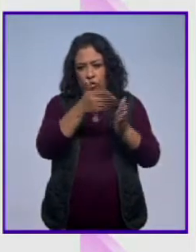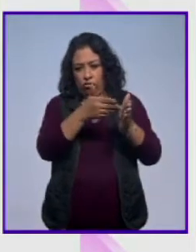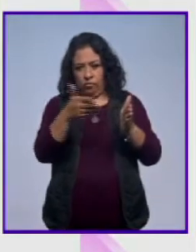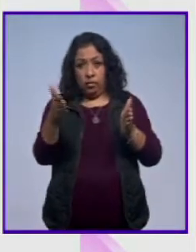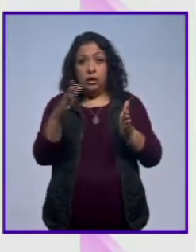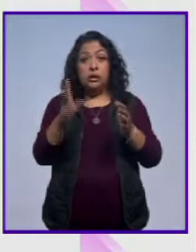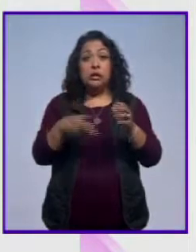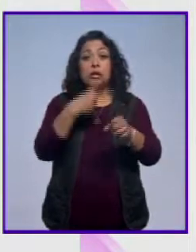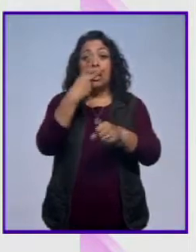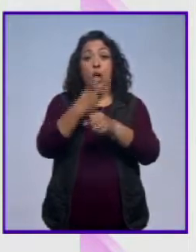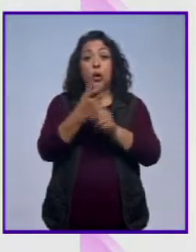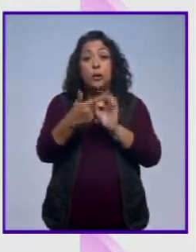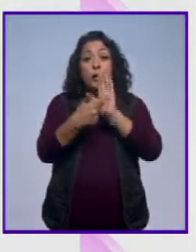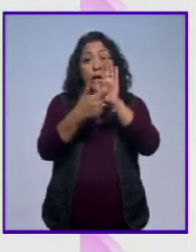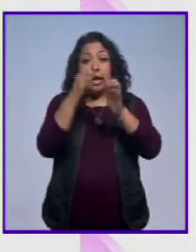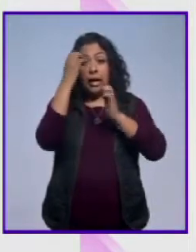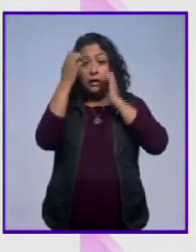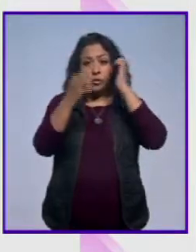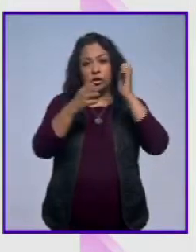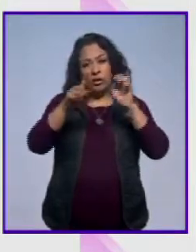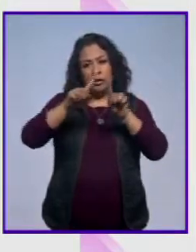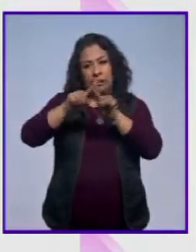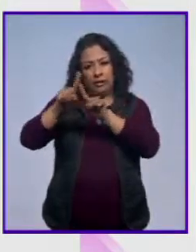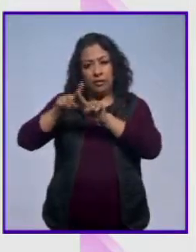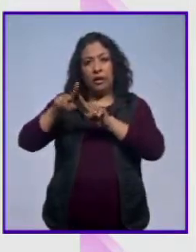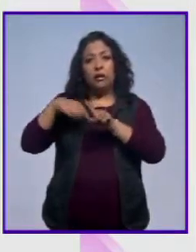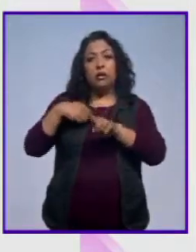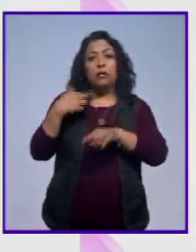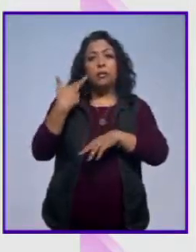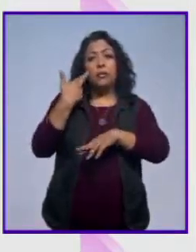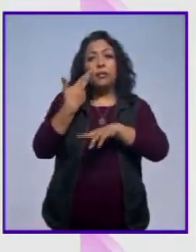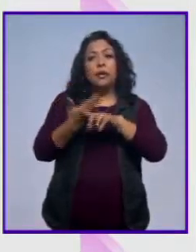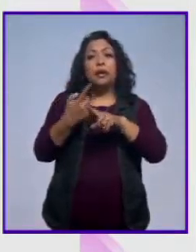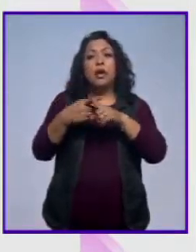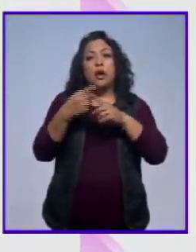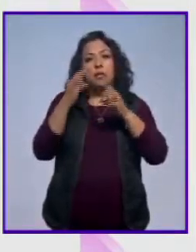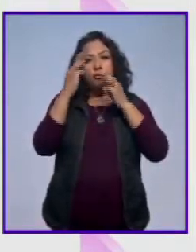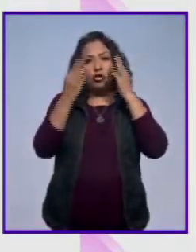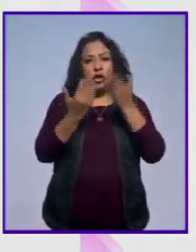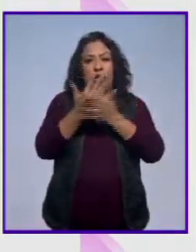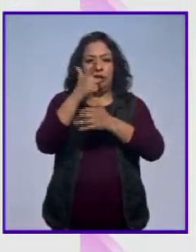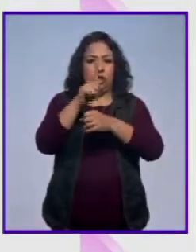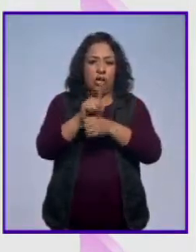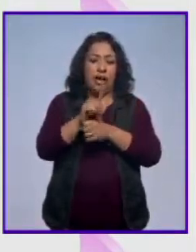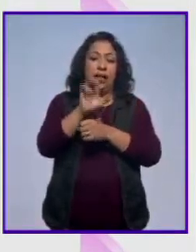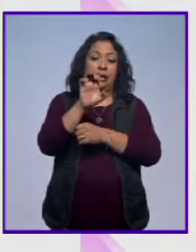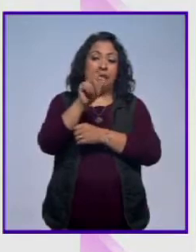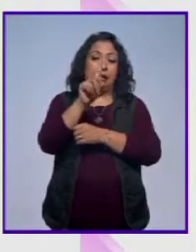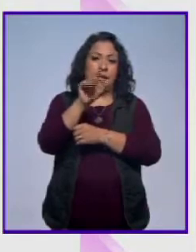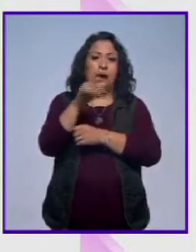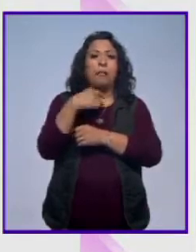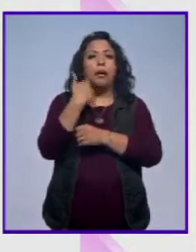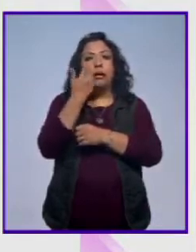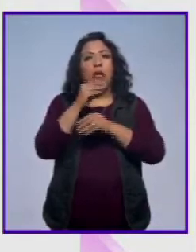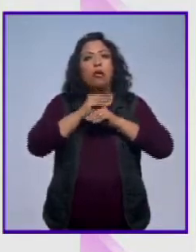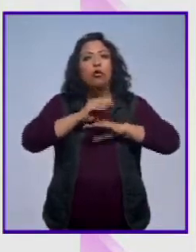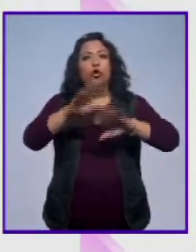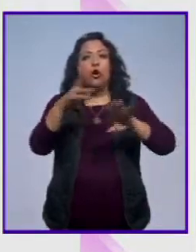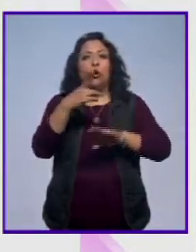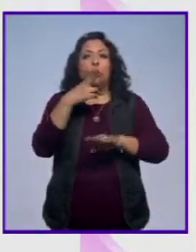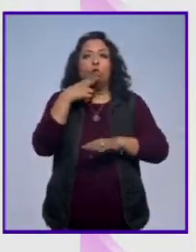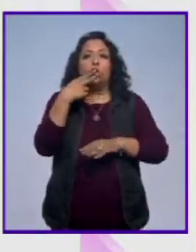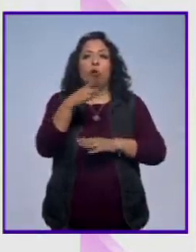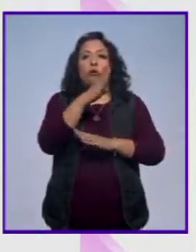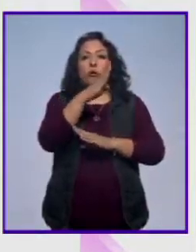es la segunda muestra de una serie de exposiciones organizadas por el Museo Nacional de la Estampa dedicadas a la difusión del patrimonio